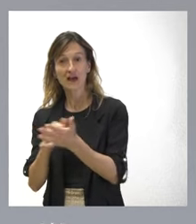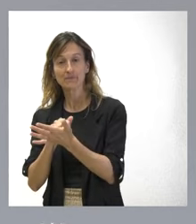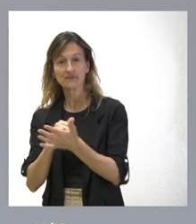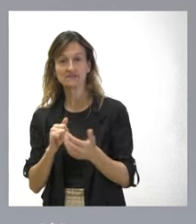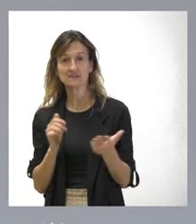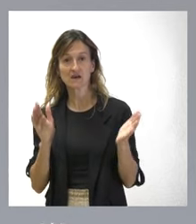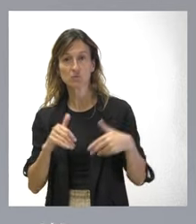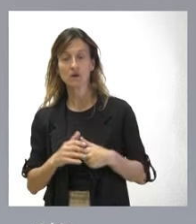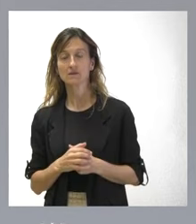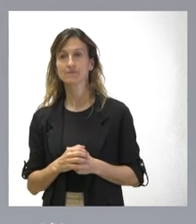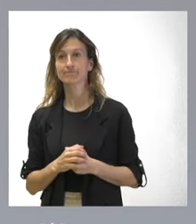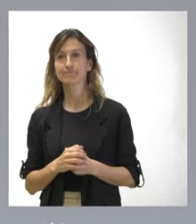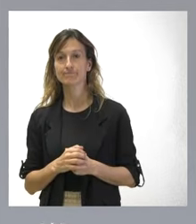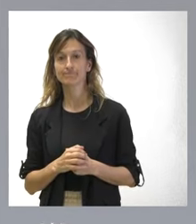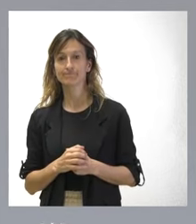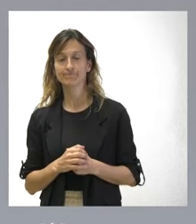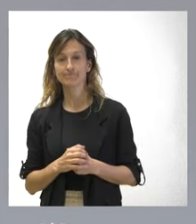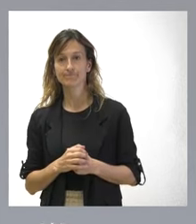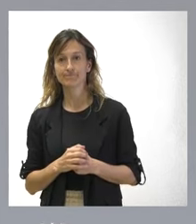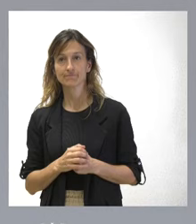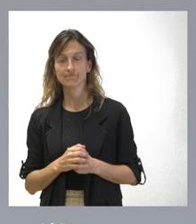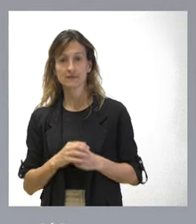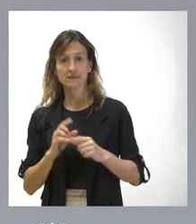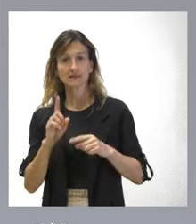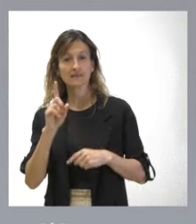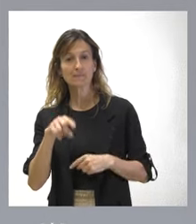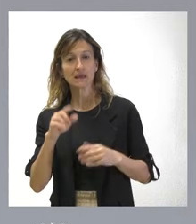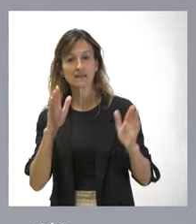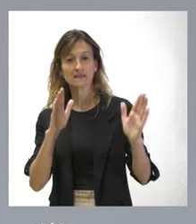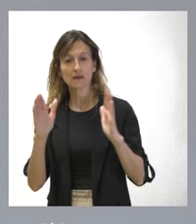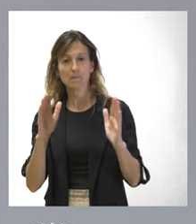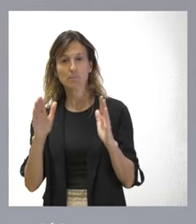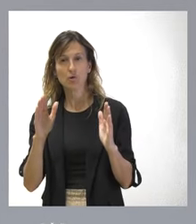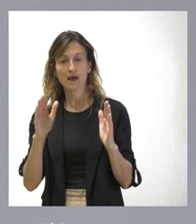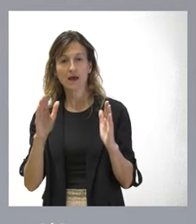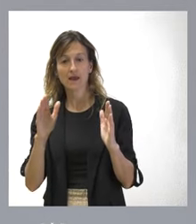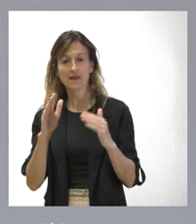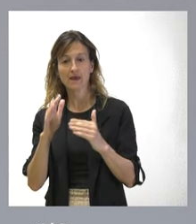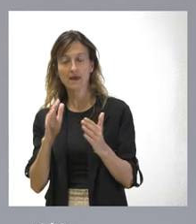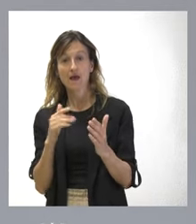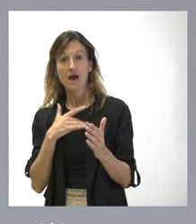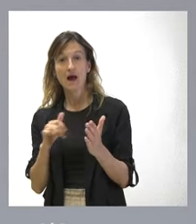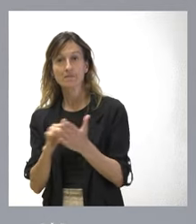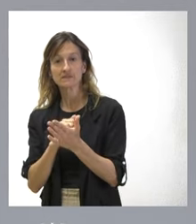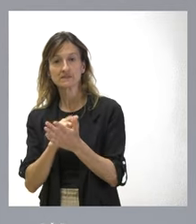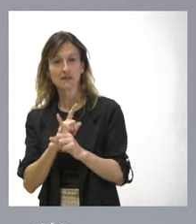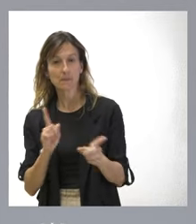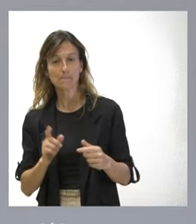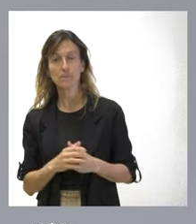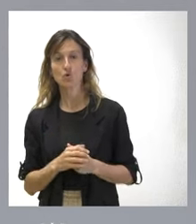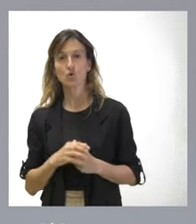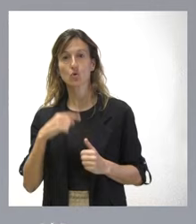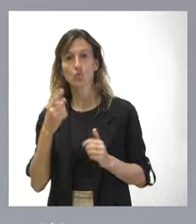los actos delictivos objeto de amnistía, tampoco el marco temporal que abarca el periodo de amnistía, y esto lo explicaré un poco a